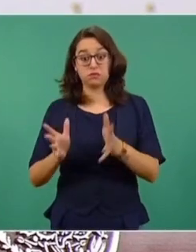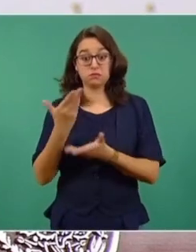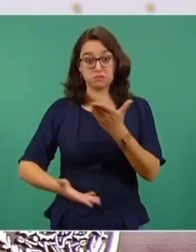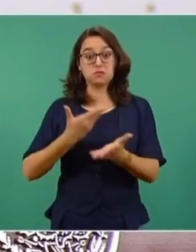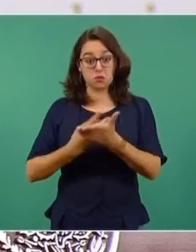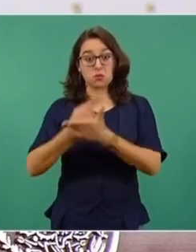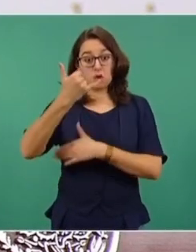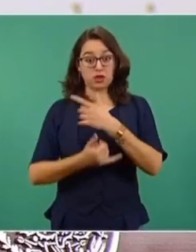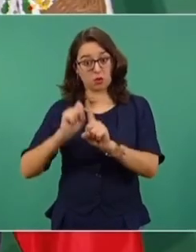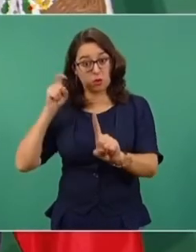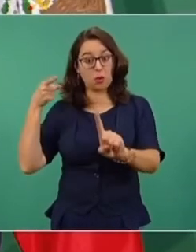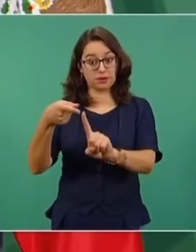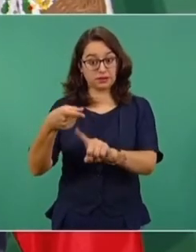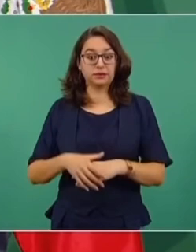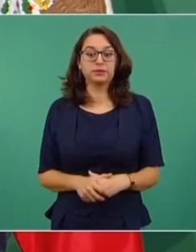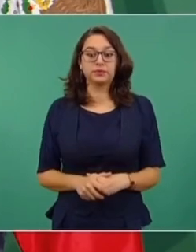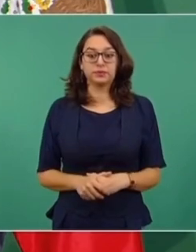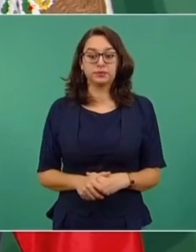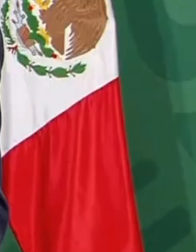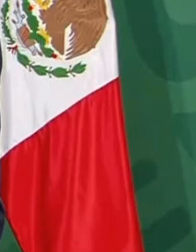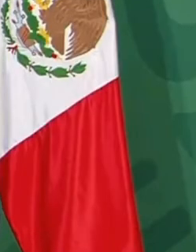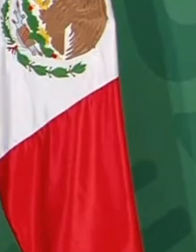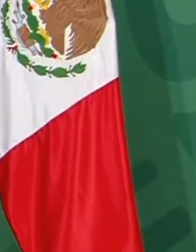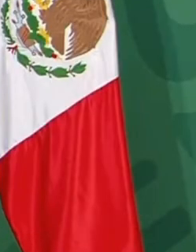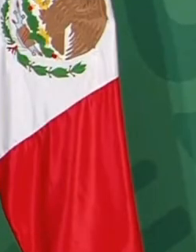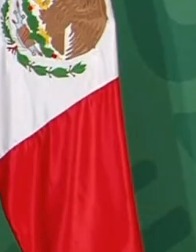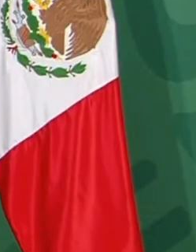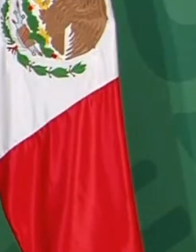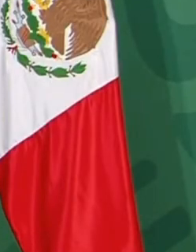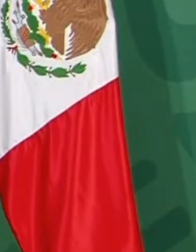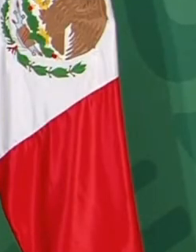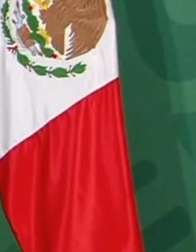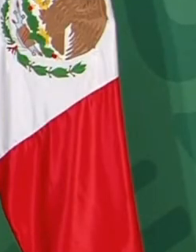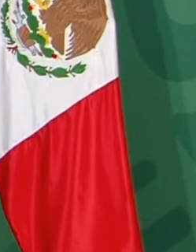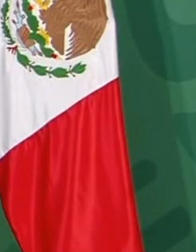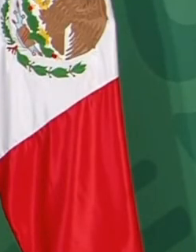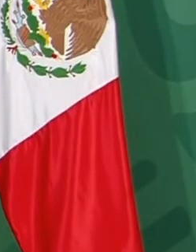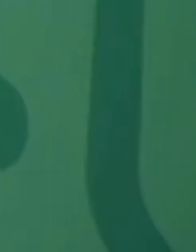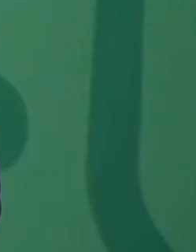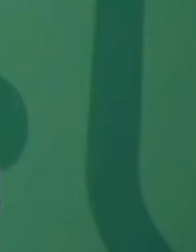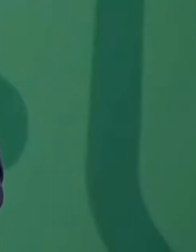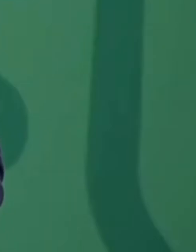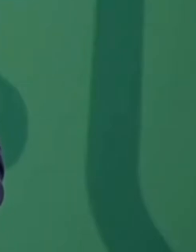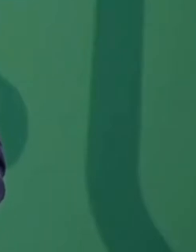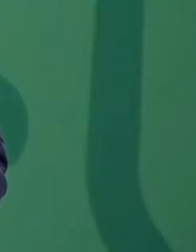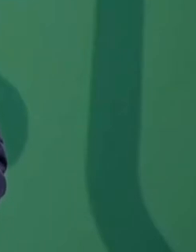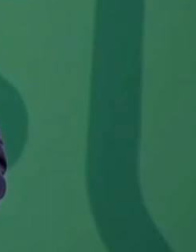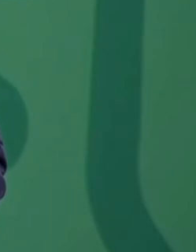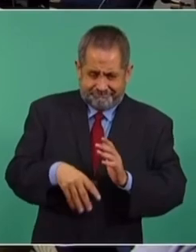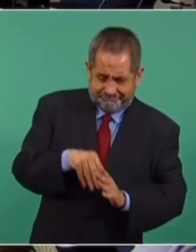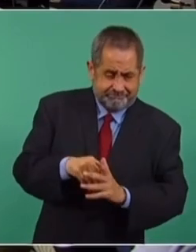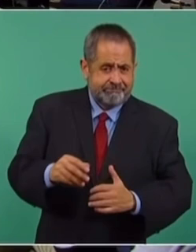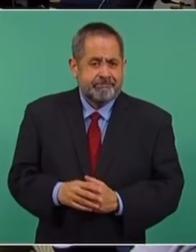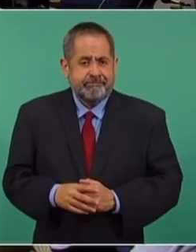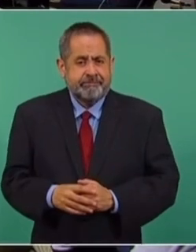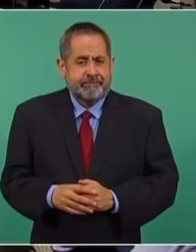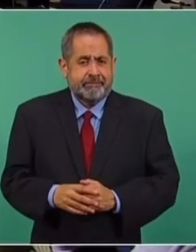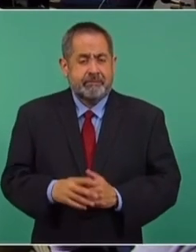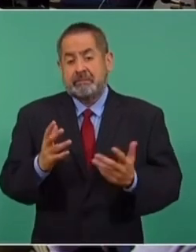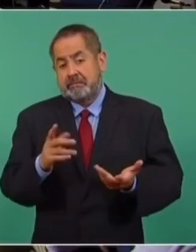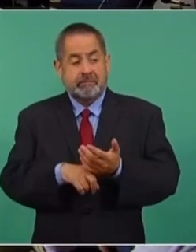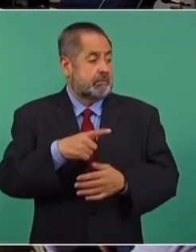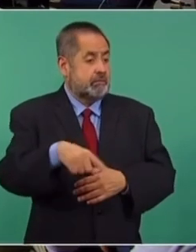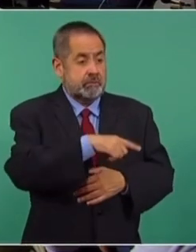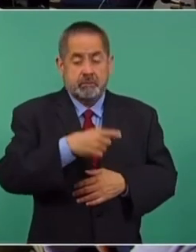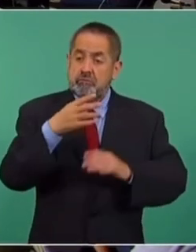con ese propósito. Y lo podemos hacer y cumplir con los acuerdos internacionales. Entonces, cuando se